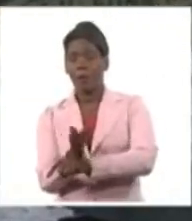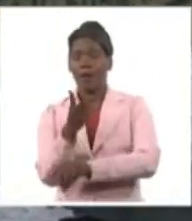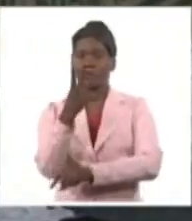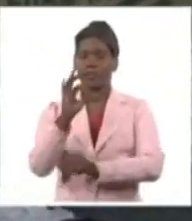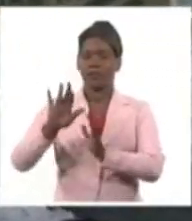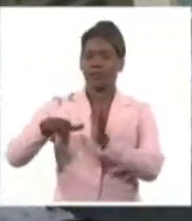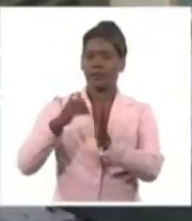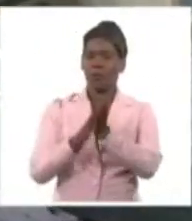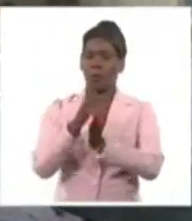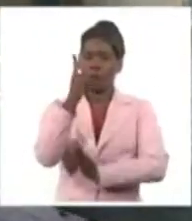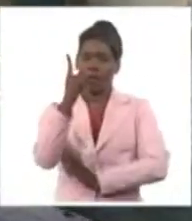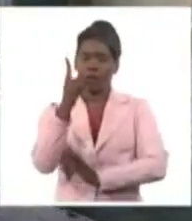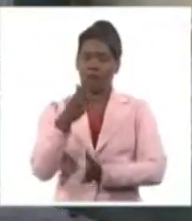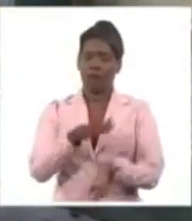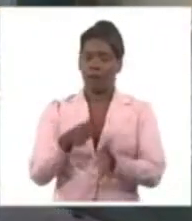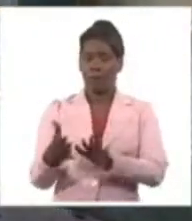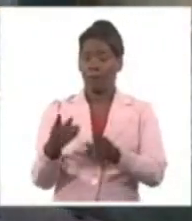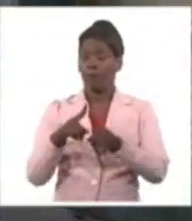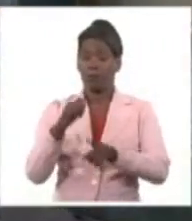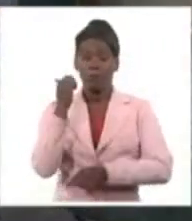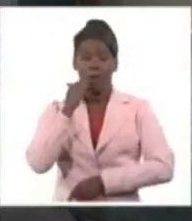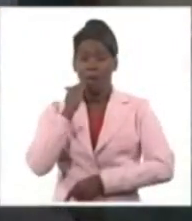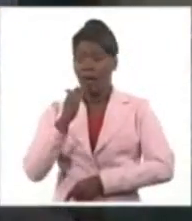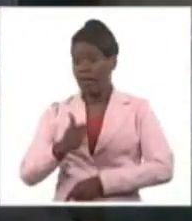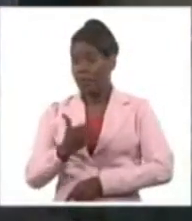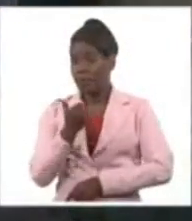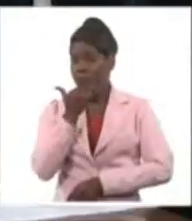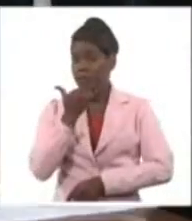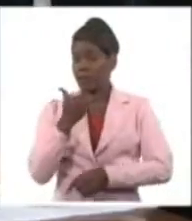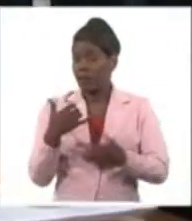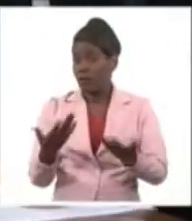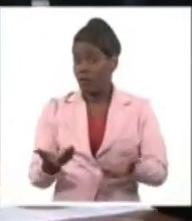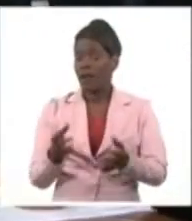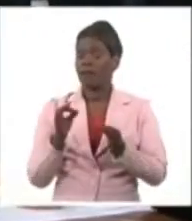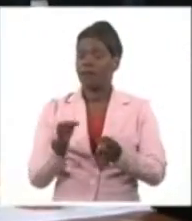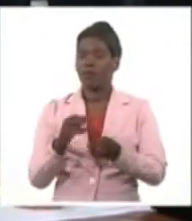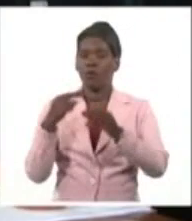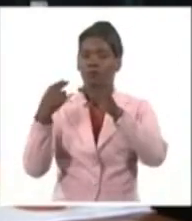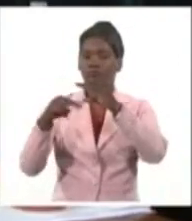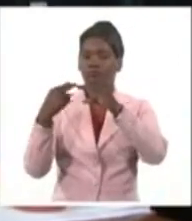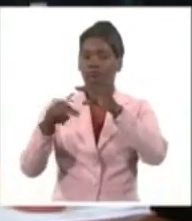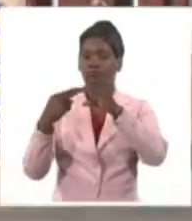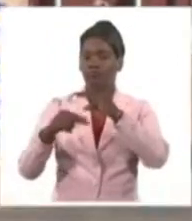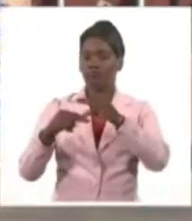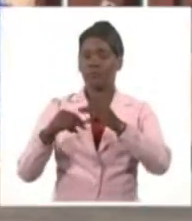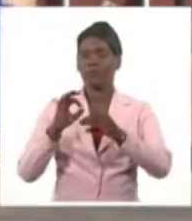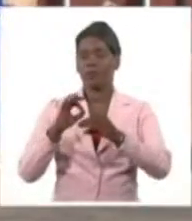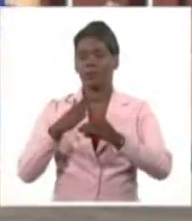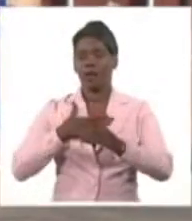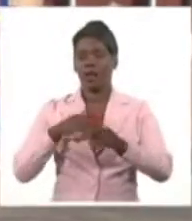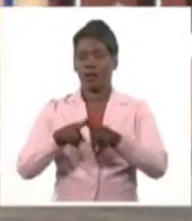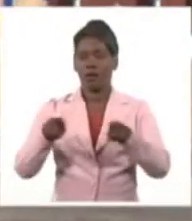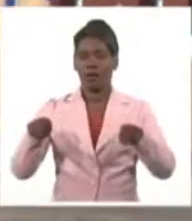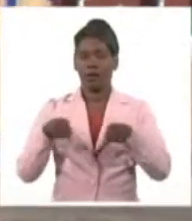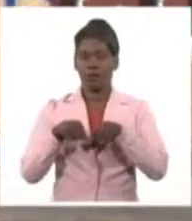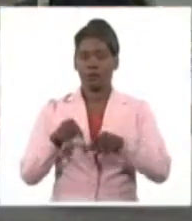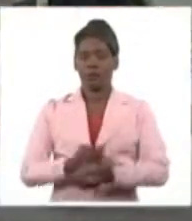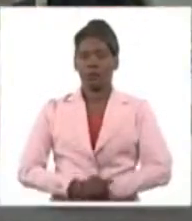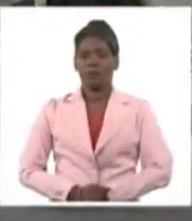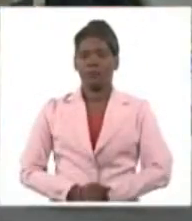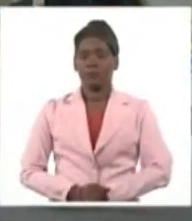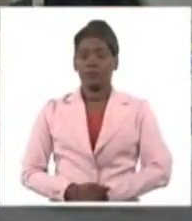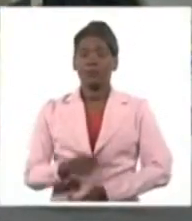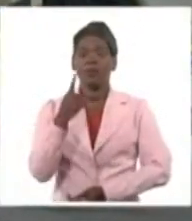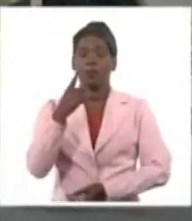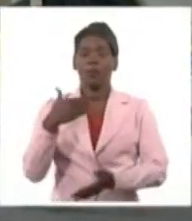En ese sentido, las mayores dificultades se concentran hoy en la agencia Transcargo. En el actual de la dirección hubo una diligencia, hubo un